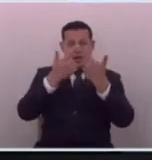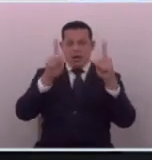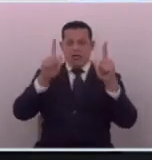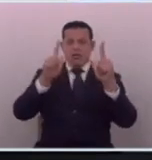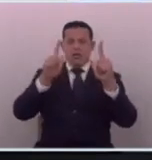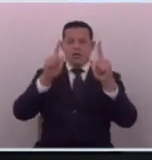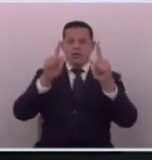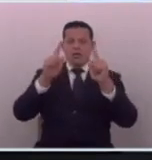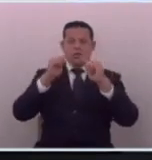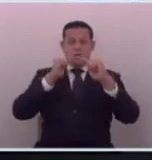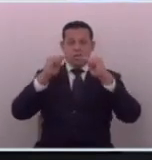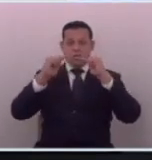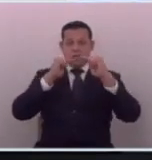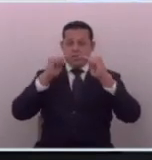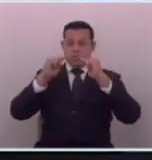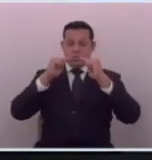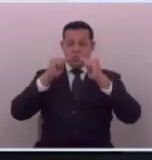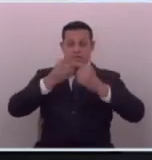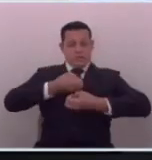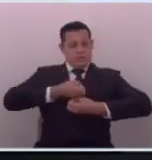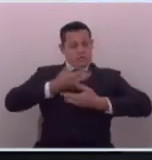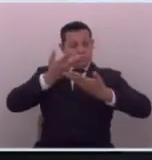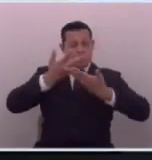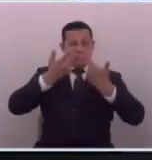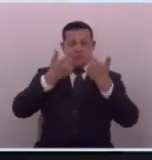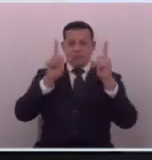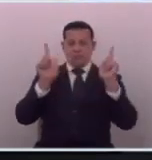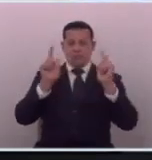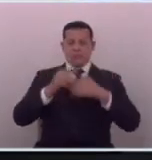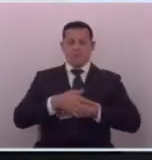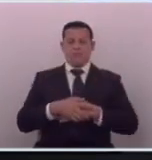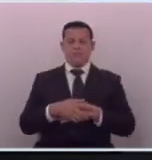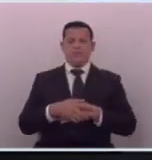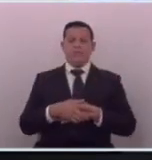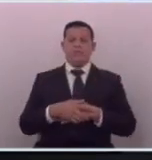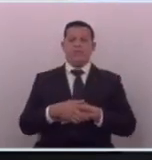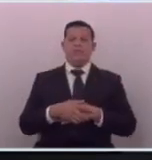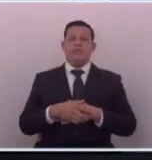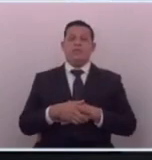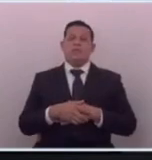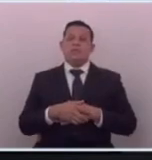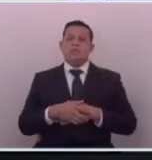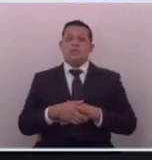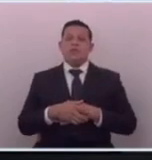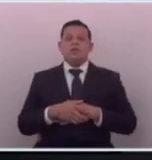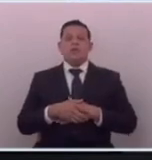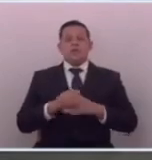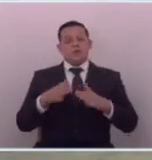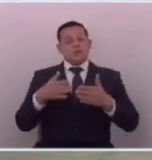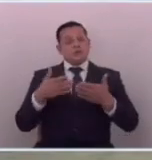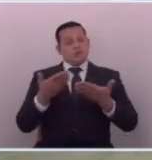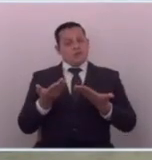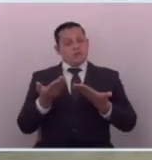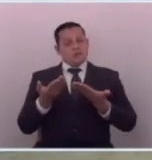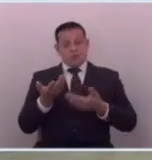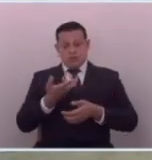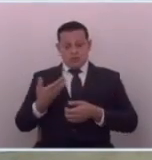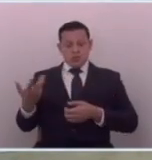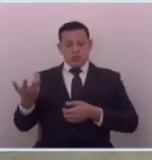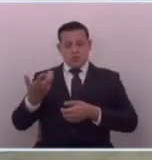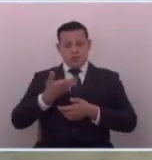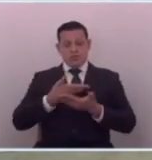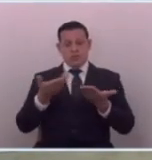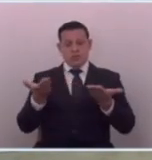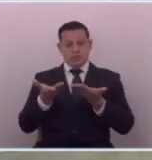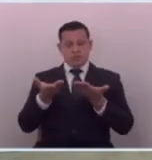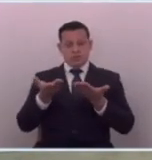en el ejercicio de la libre expresión entonces cuando nosotros hacemos